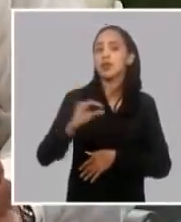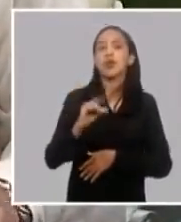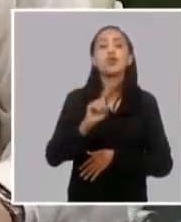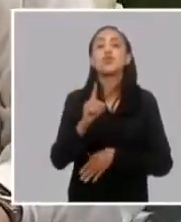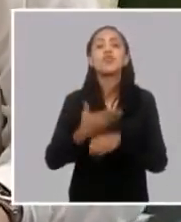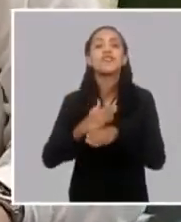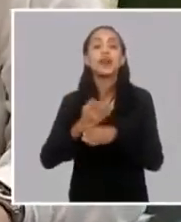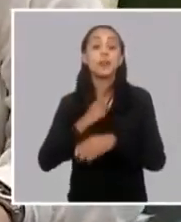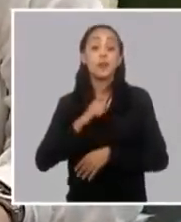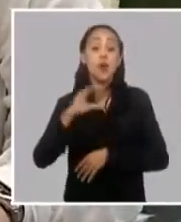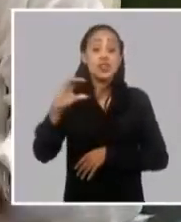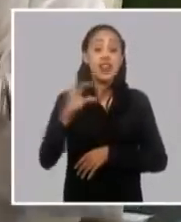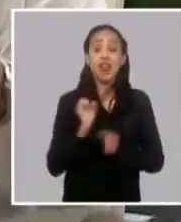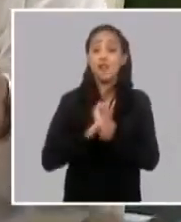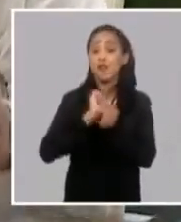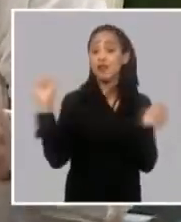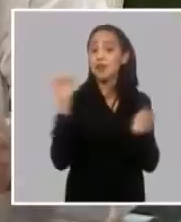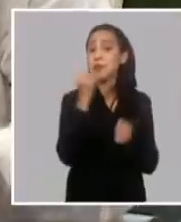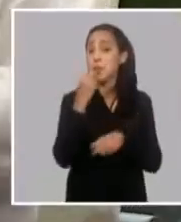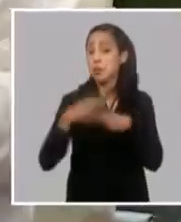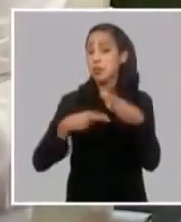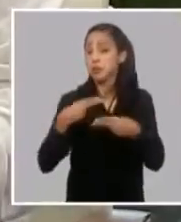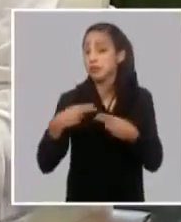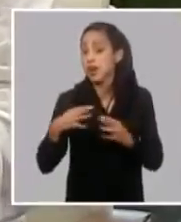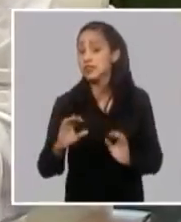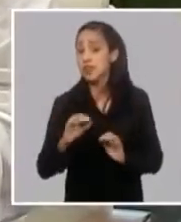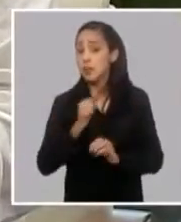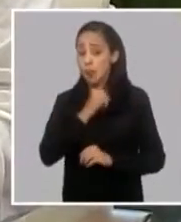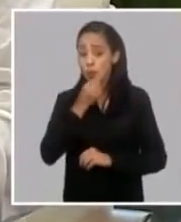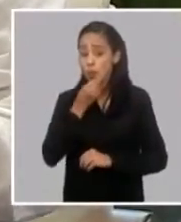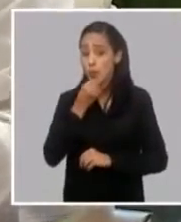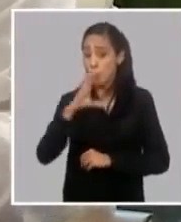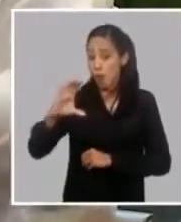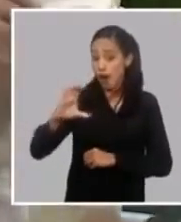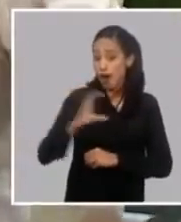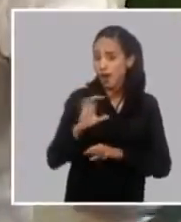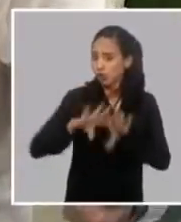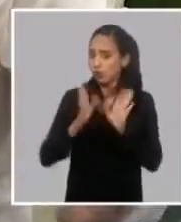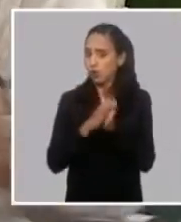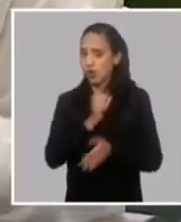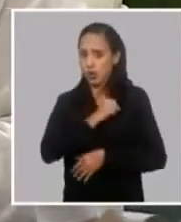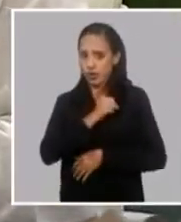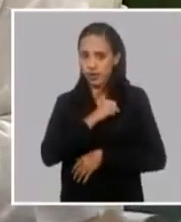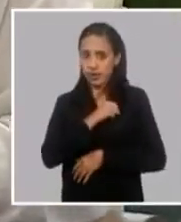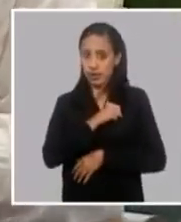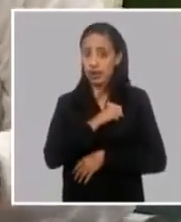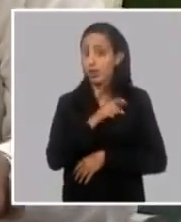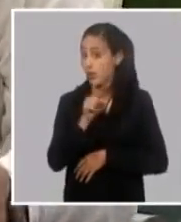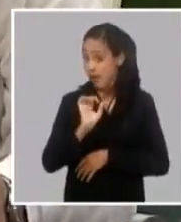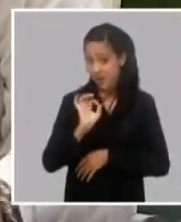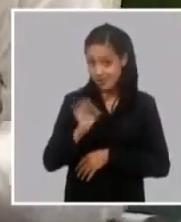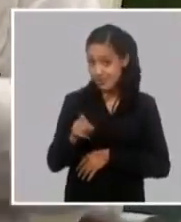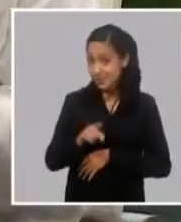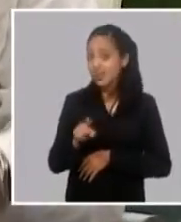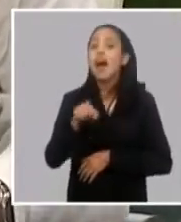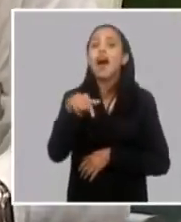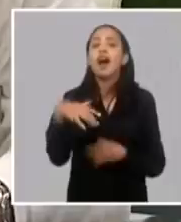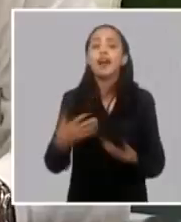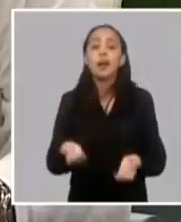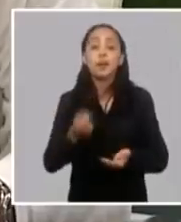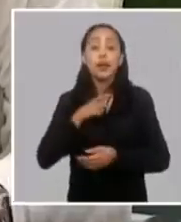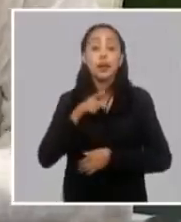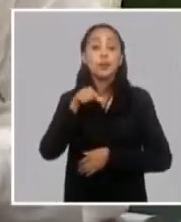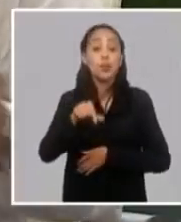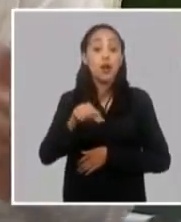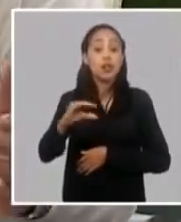que sea hay un fondo de salario hay un compromiso con el dueño y hay una utilidad que cumplir por lo tanto seguirá bajo el